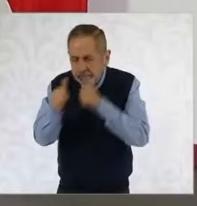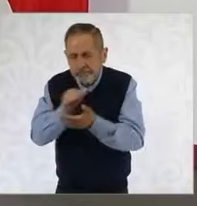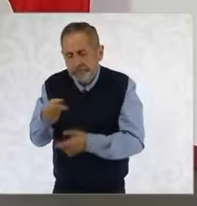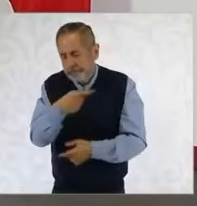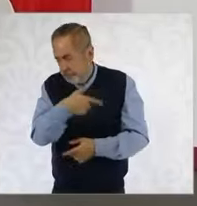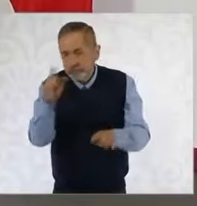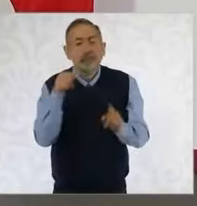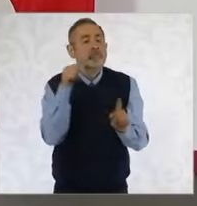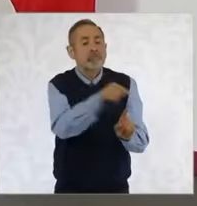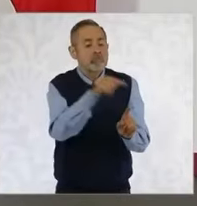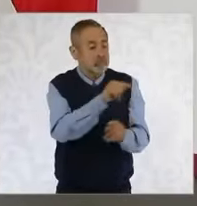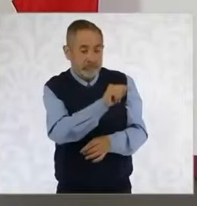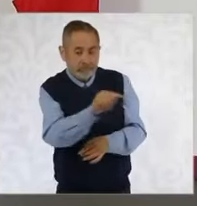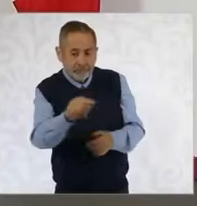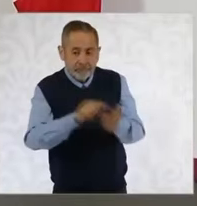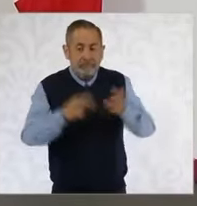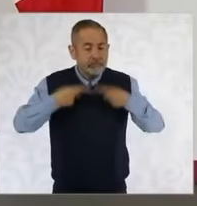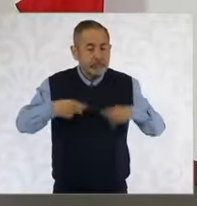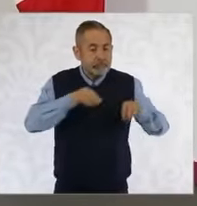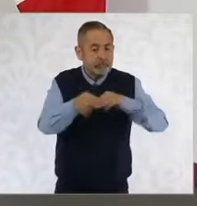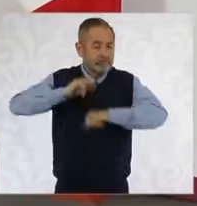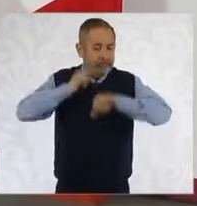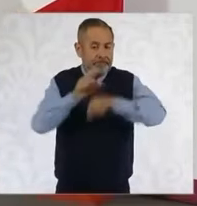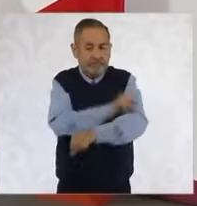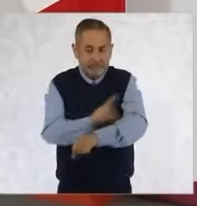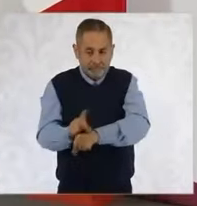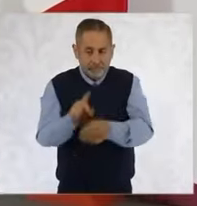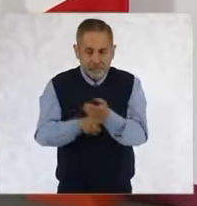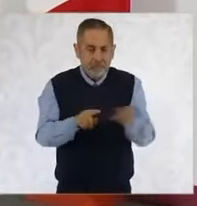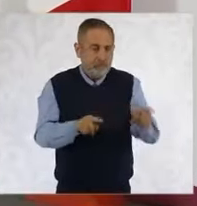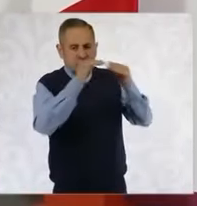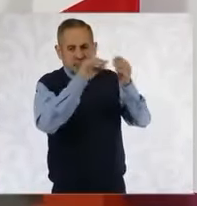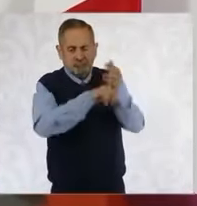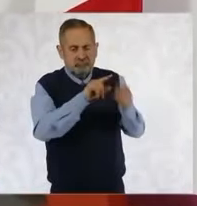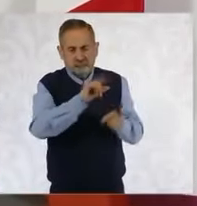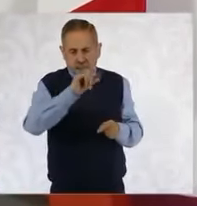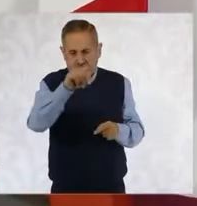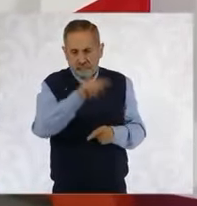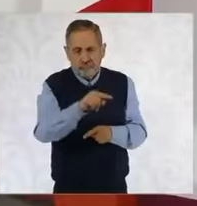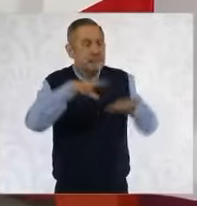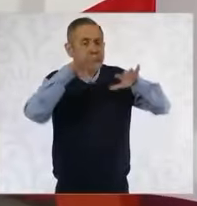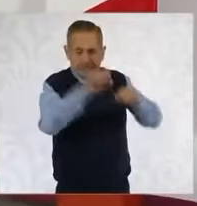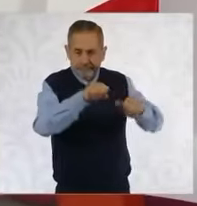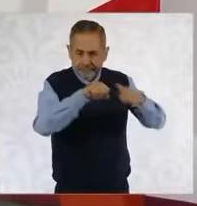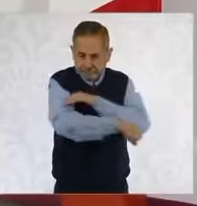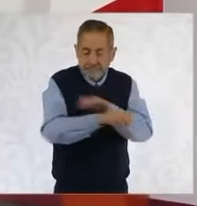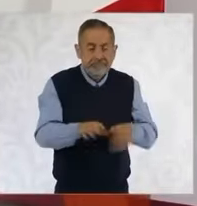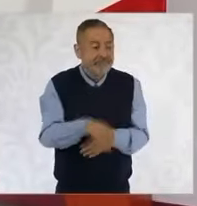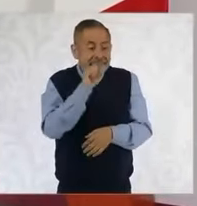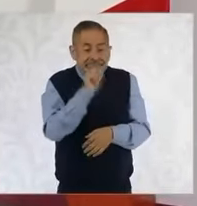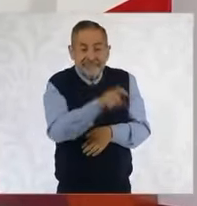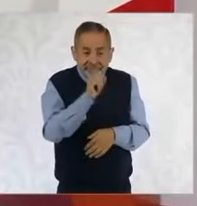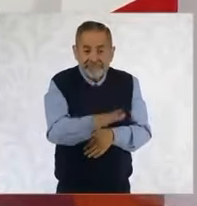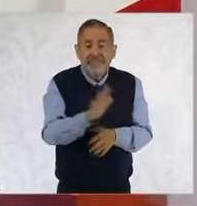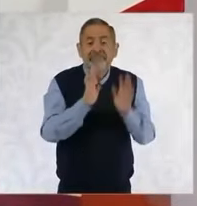pueblo. De personas que trabajaban cuando él fue delegado, que tenían puestos muy altos, que fueron detenidos y que ellos mismos